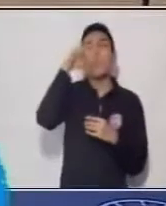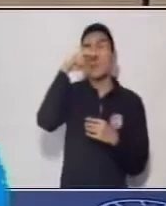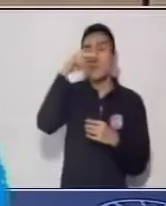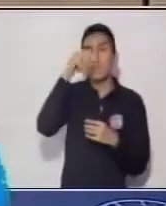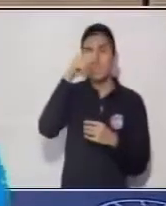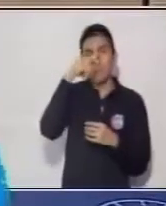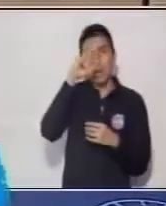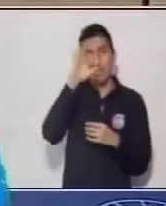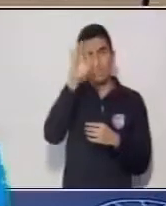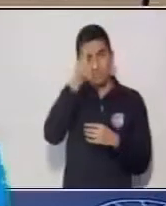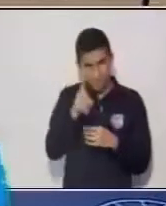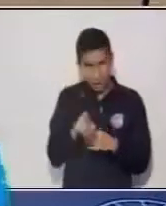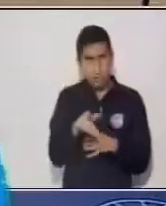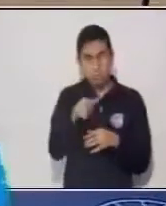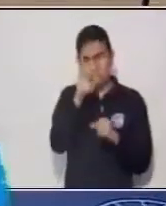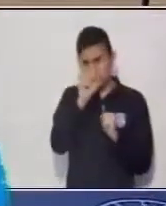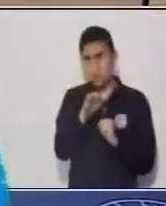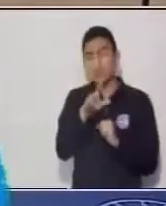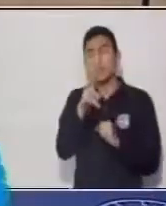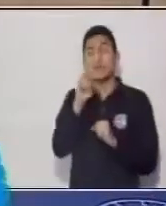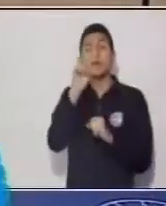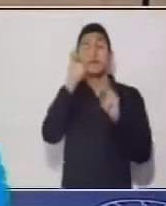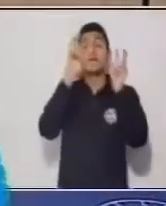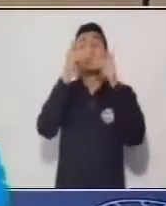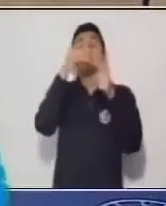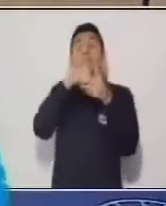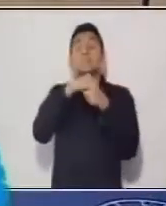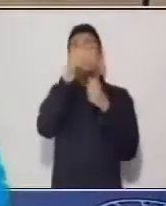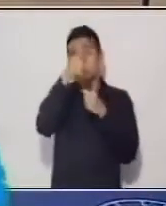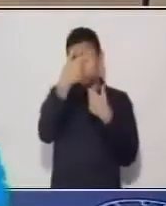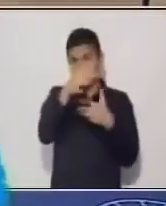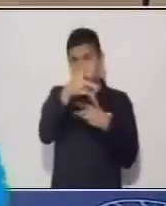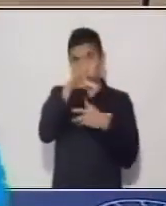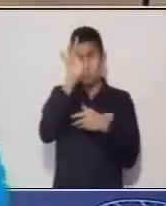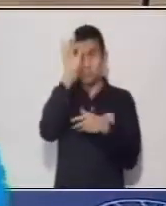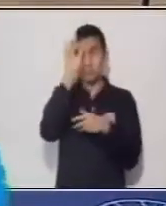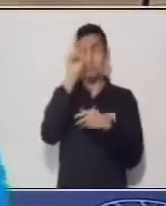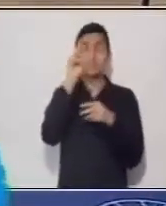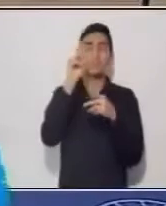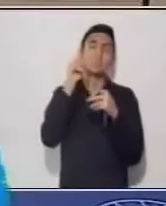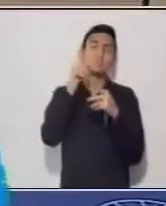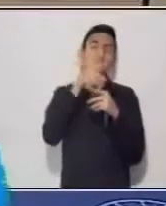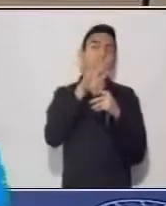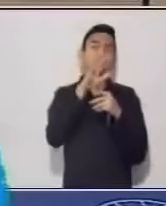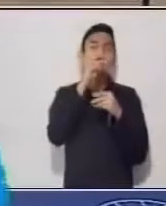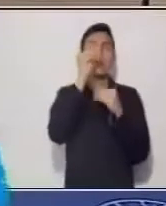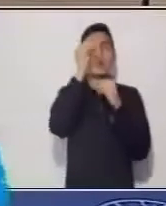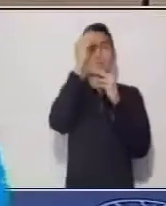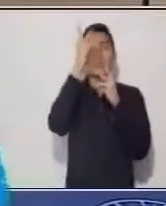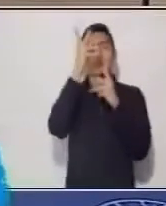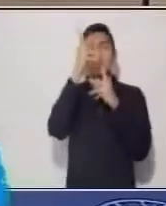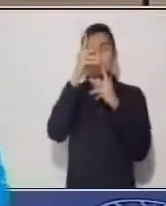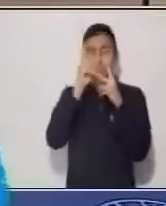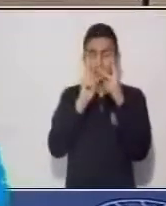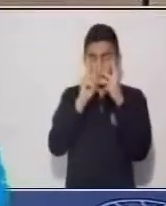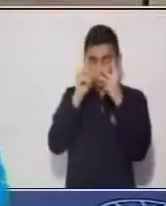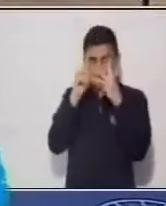los textos o diálogos literarios, vamos a encontrar internos